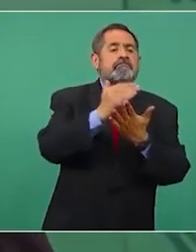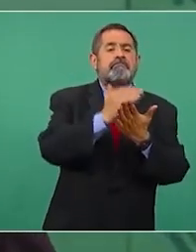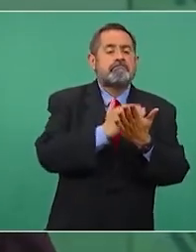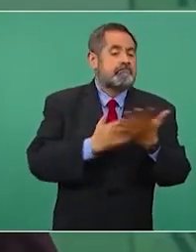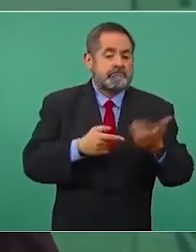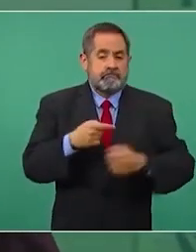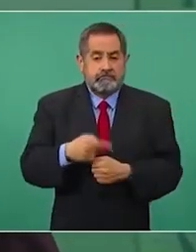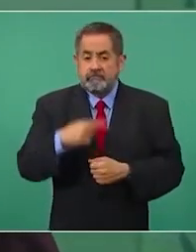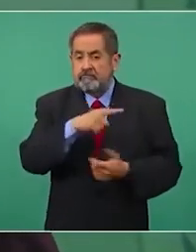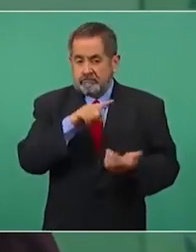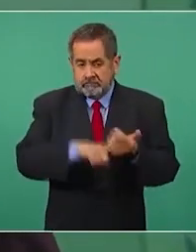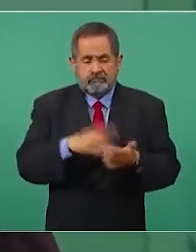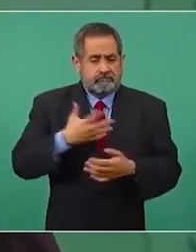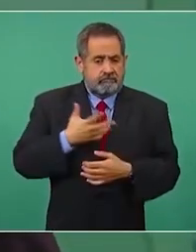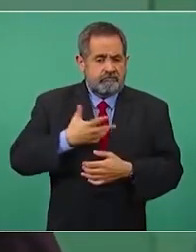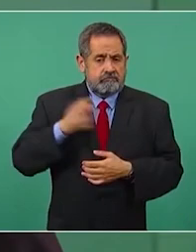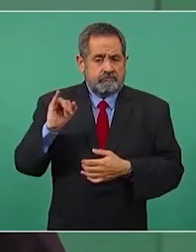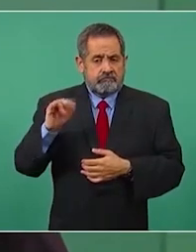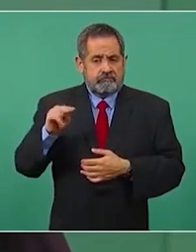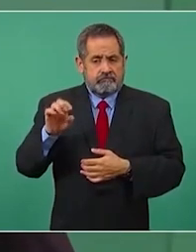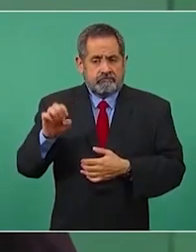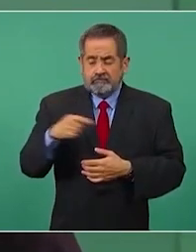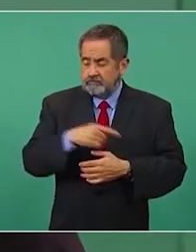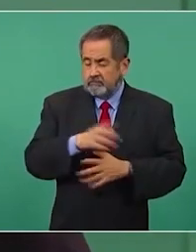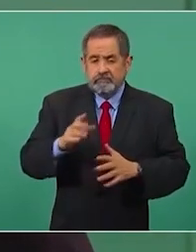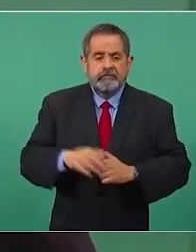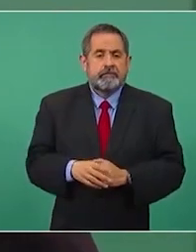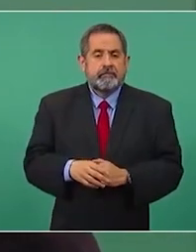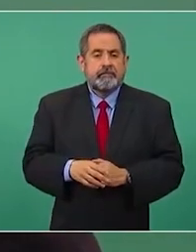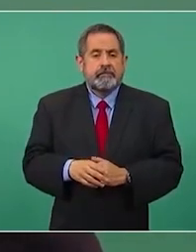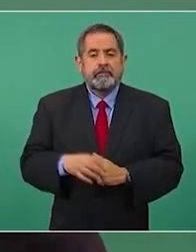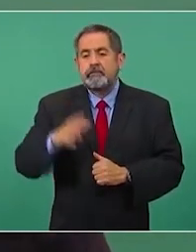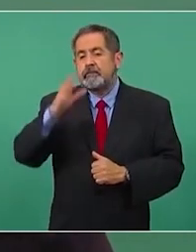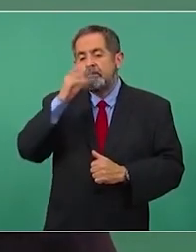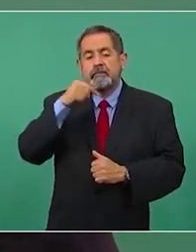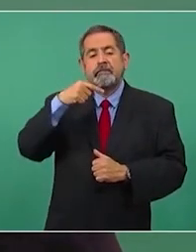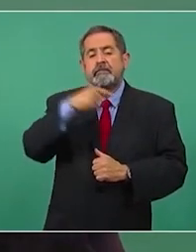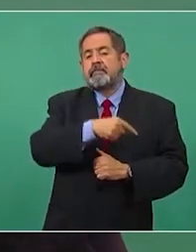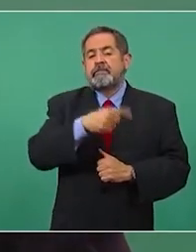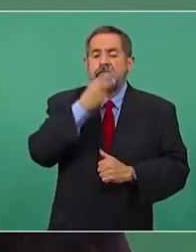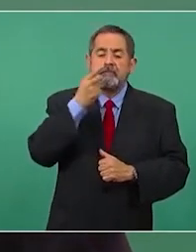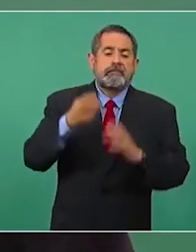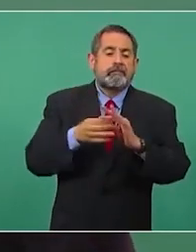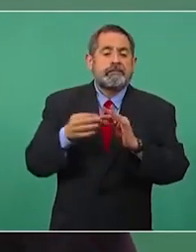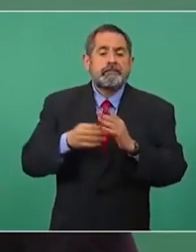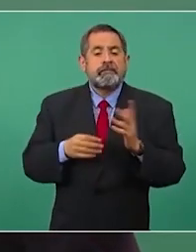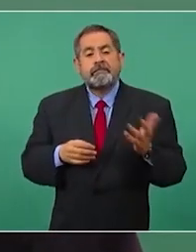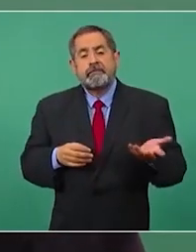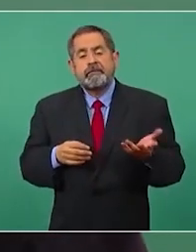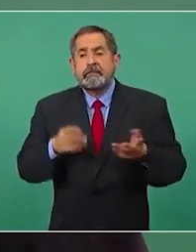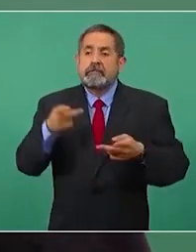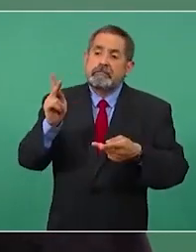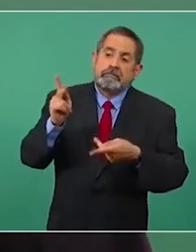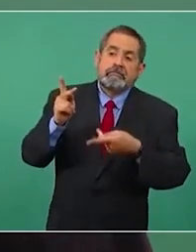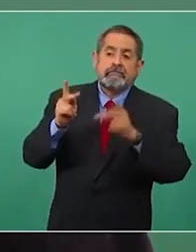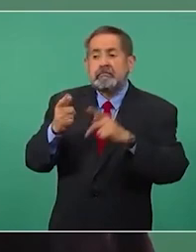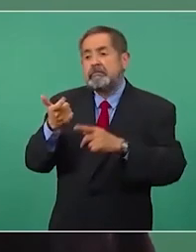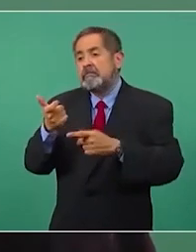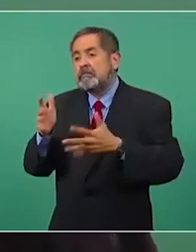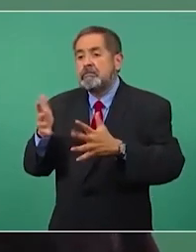el INE que no puede ser ese un